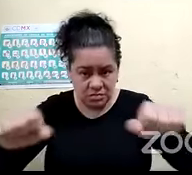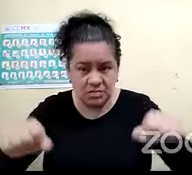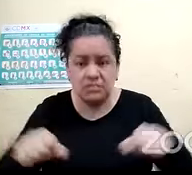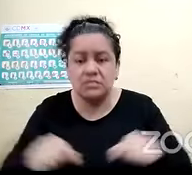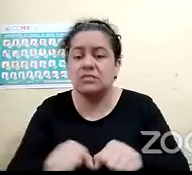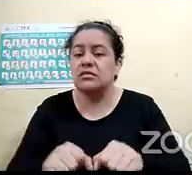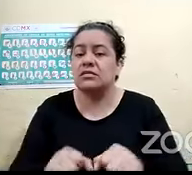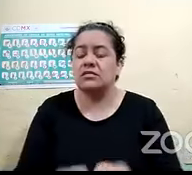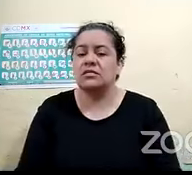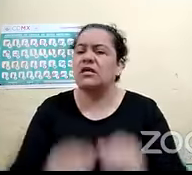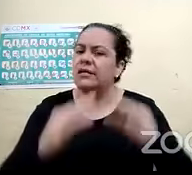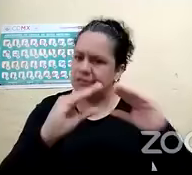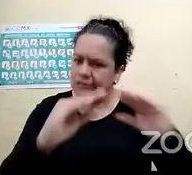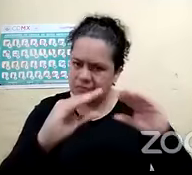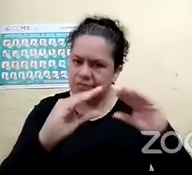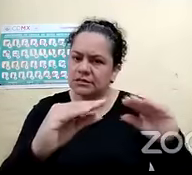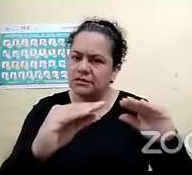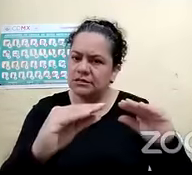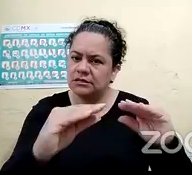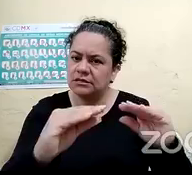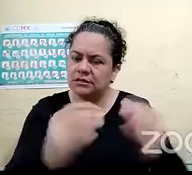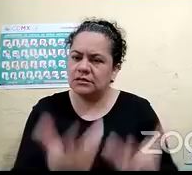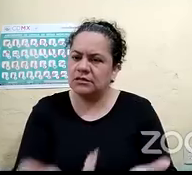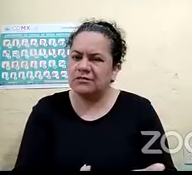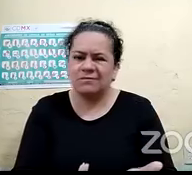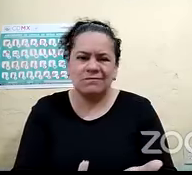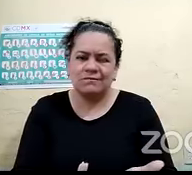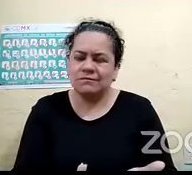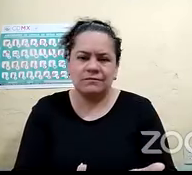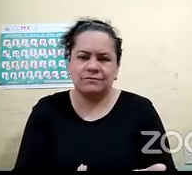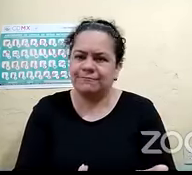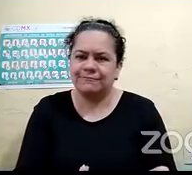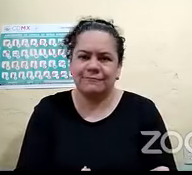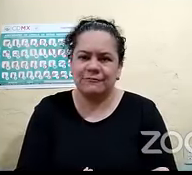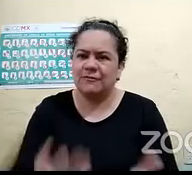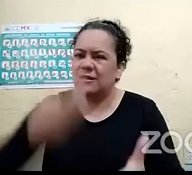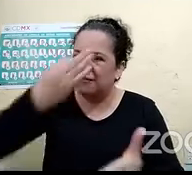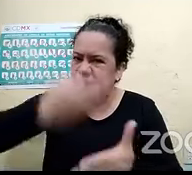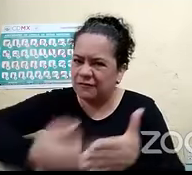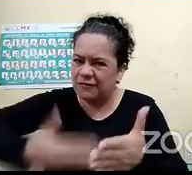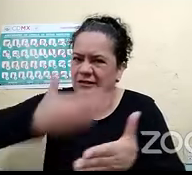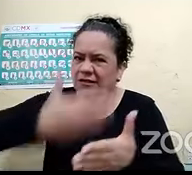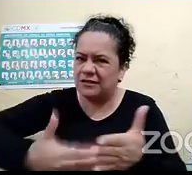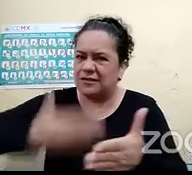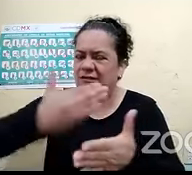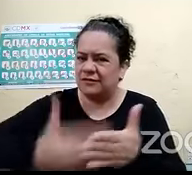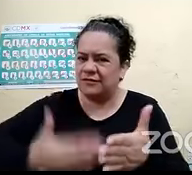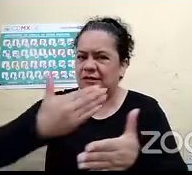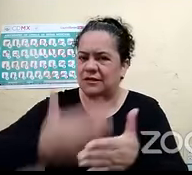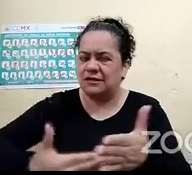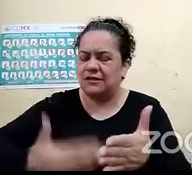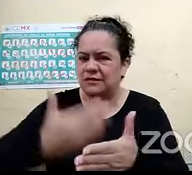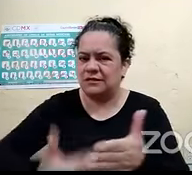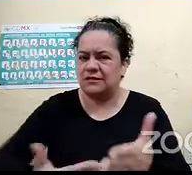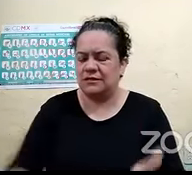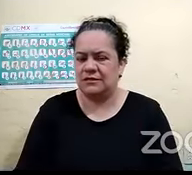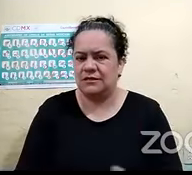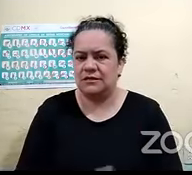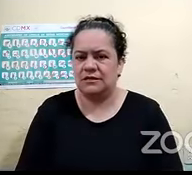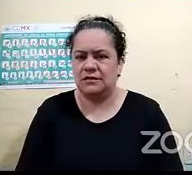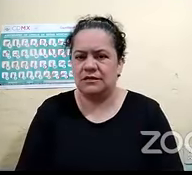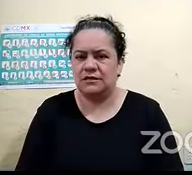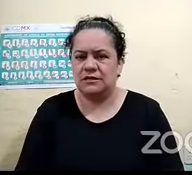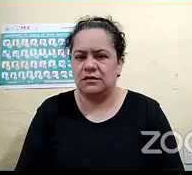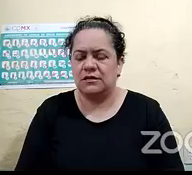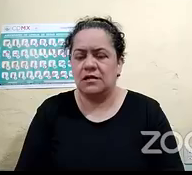enseñan y que no son todas y que además solo las que están en las ciudades. Por lo que más personas con